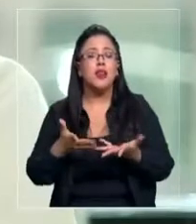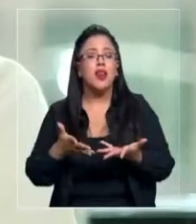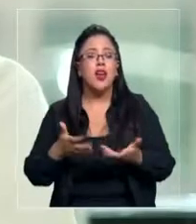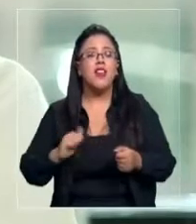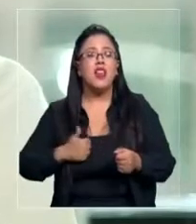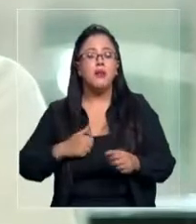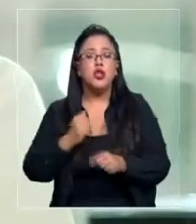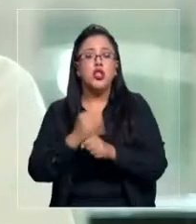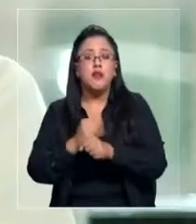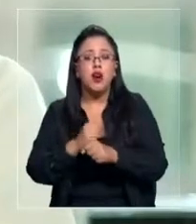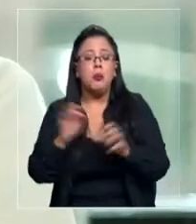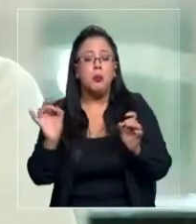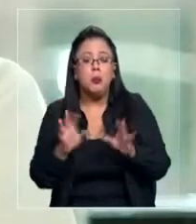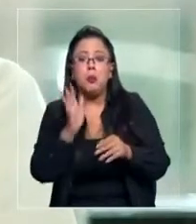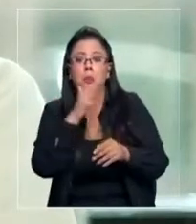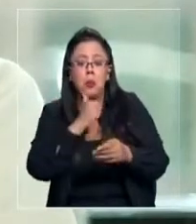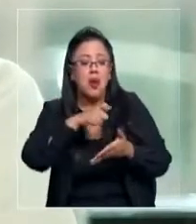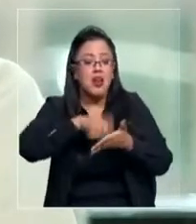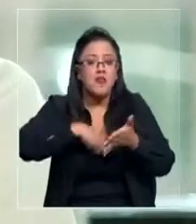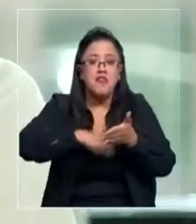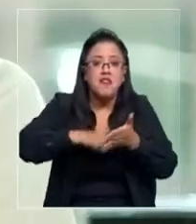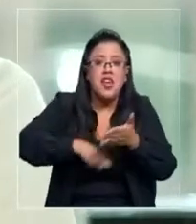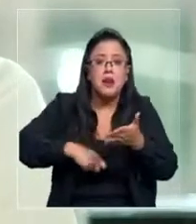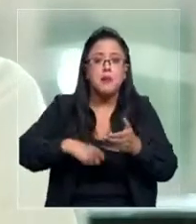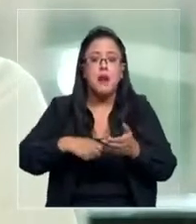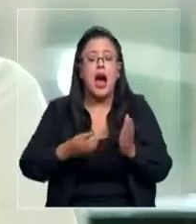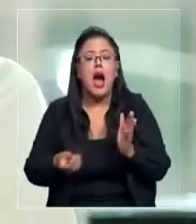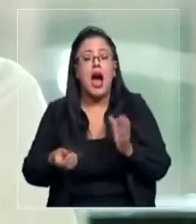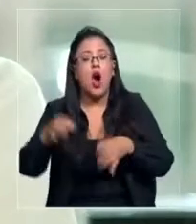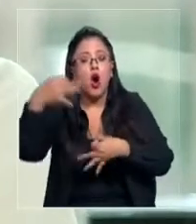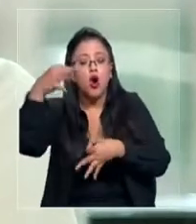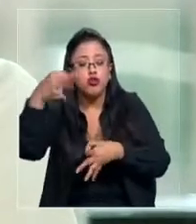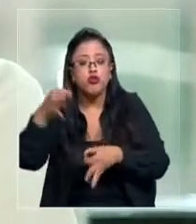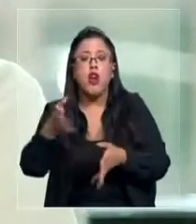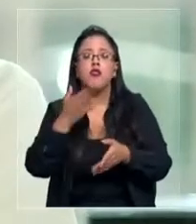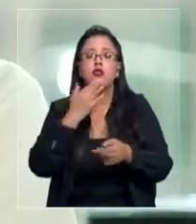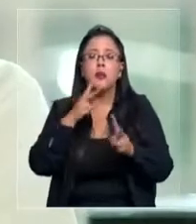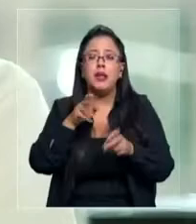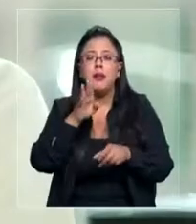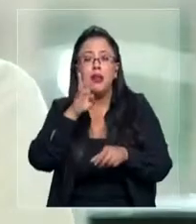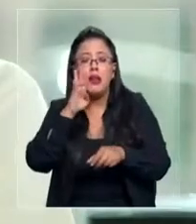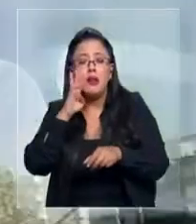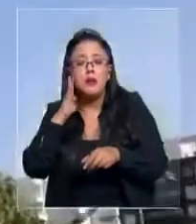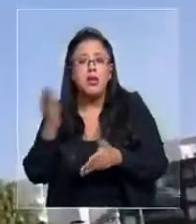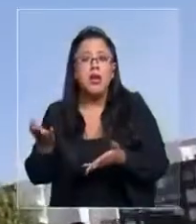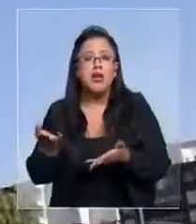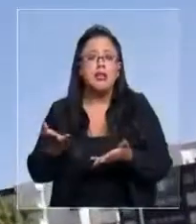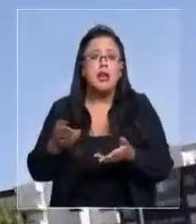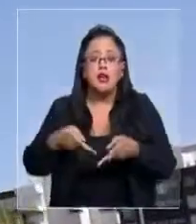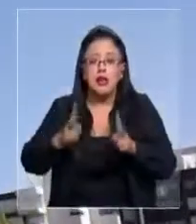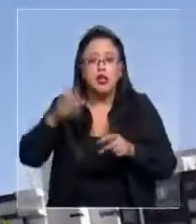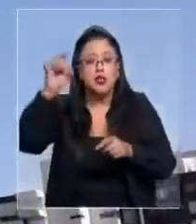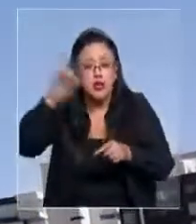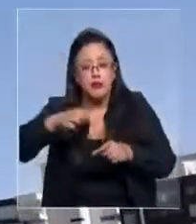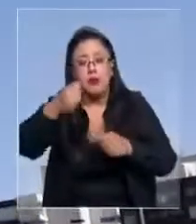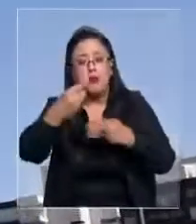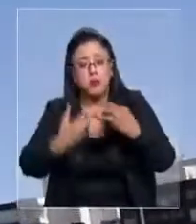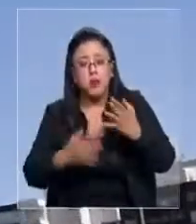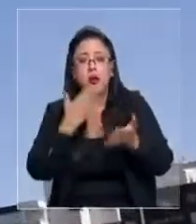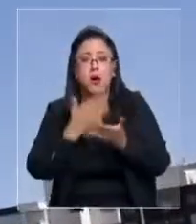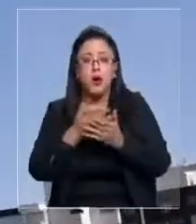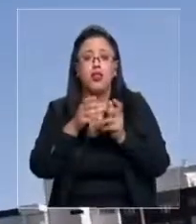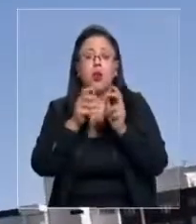faltas de contrato, faltas de firmas de contrato, faltas de anexos, faltas de reglamento de higiene y seguridad y derecho a saber. Cuando la autoridad